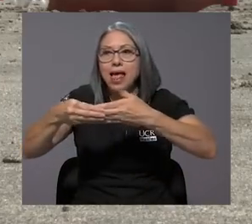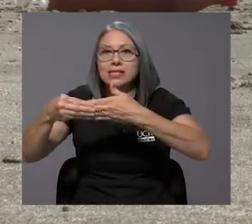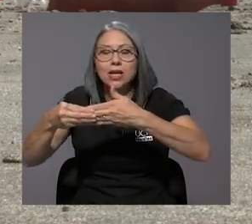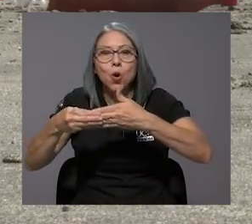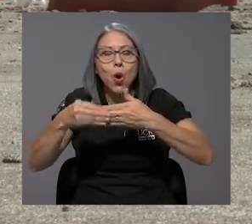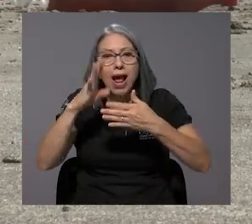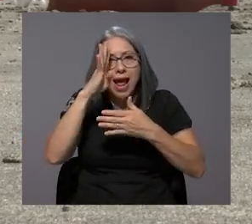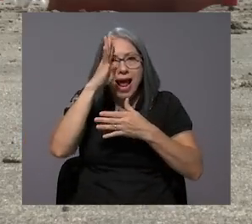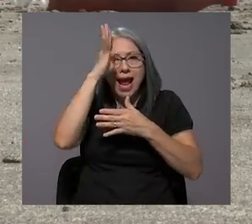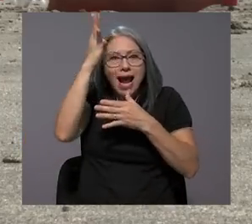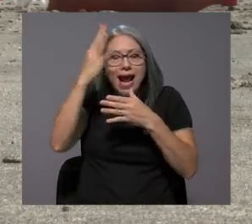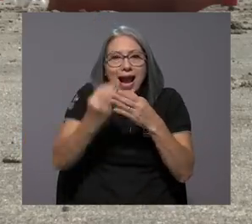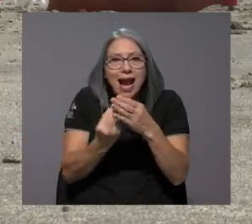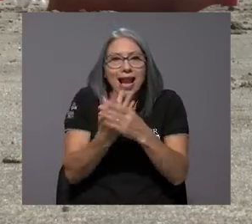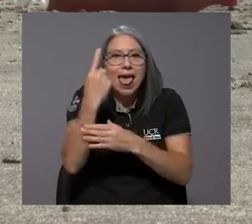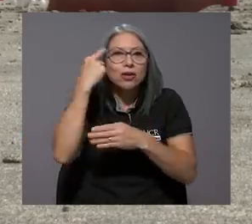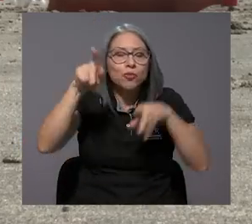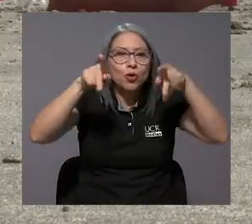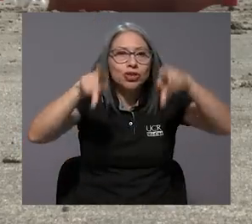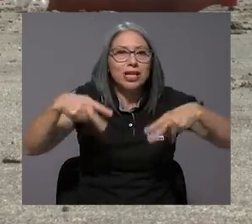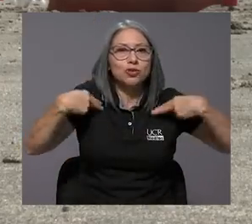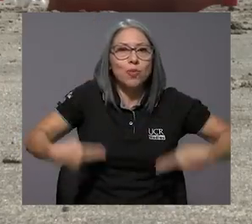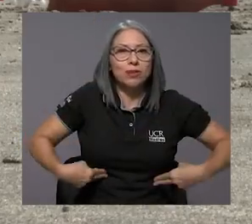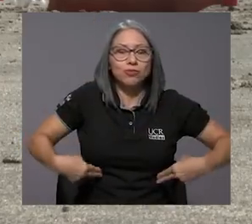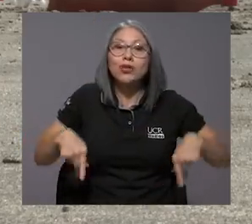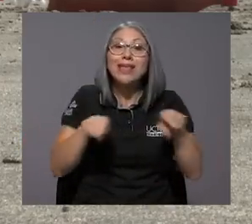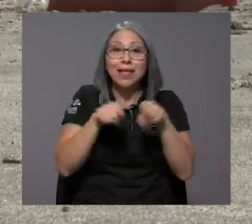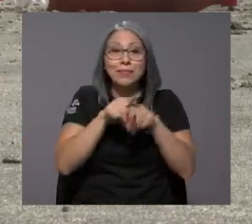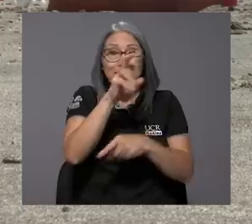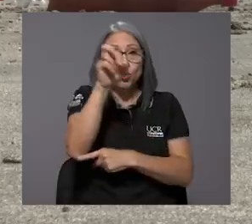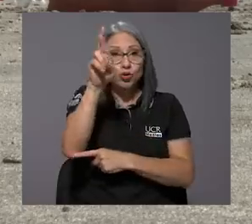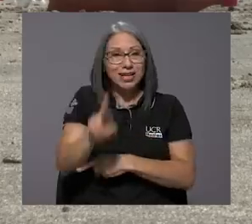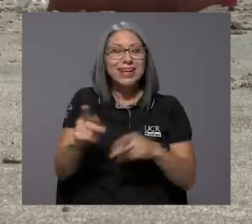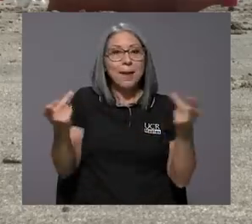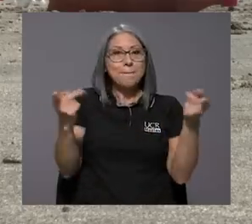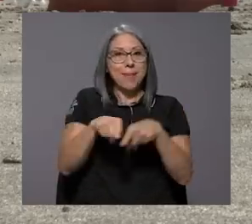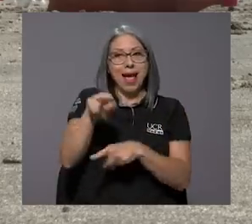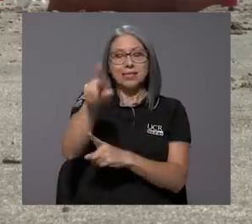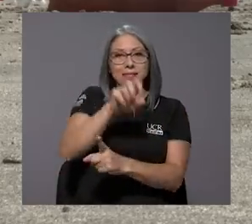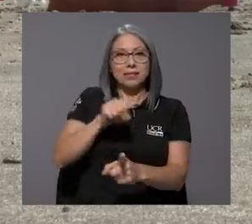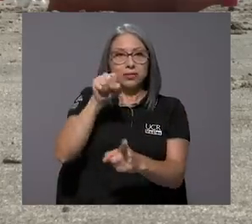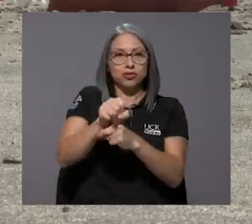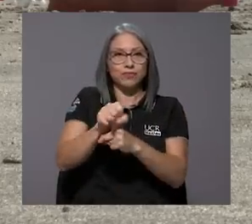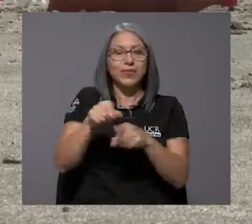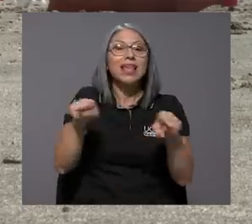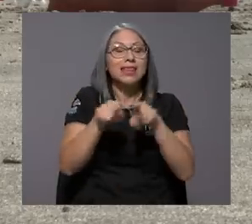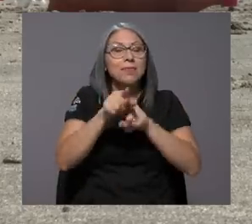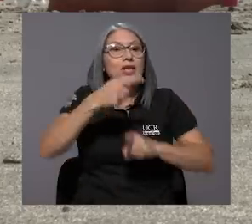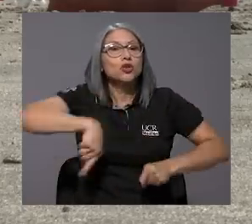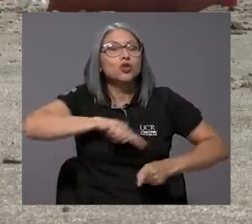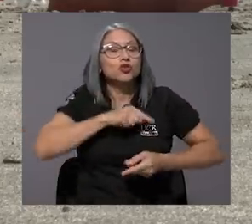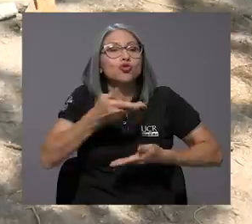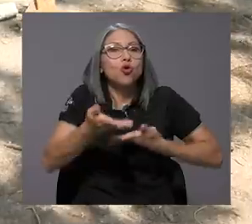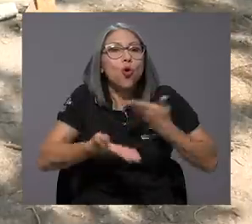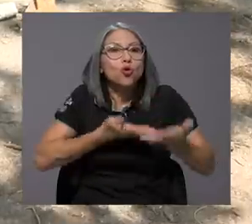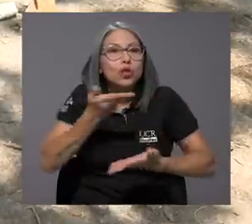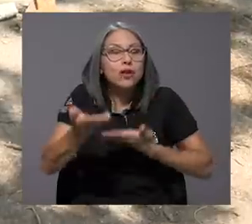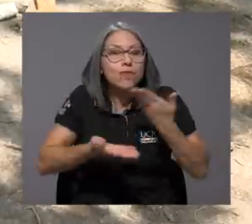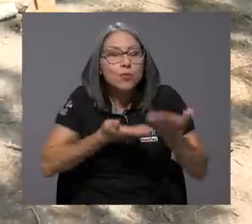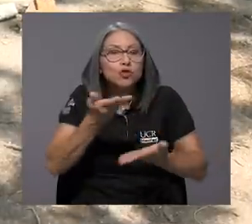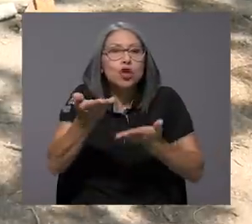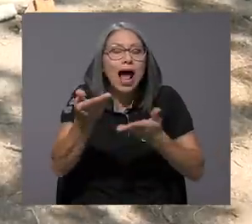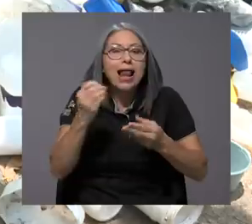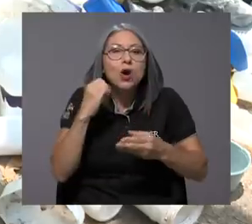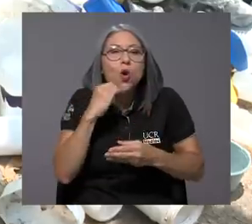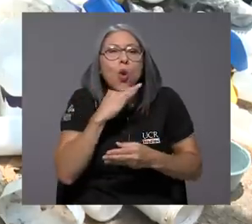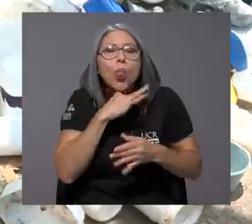creados por los seres humanos. En Costa Rica no escapamos a esta realidad, ya que también contribuimos a la